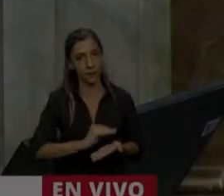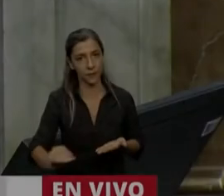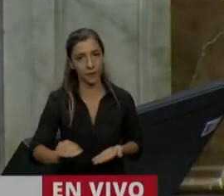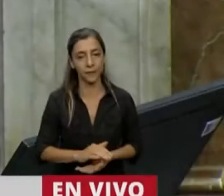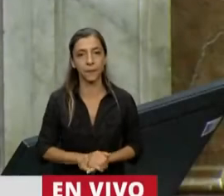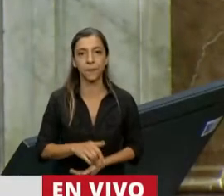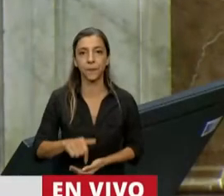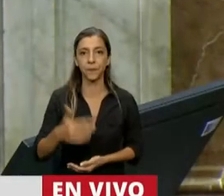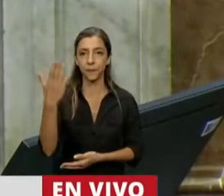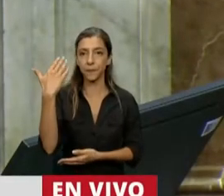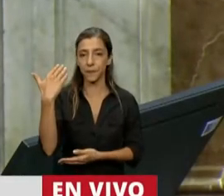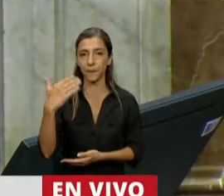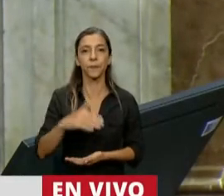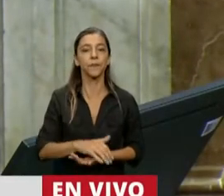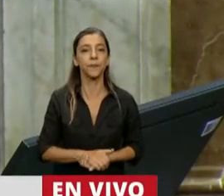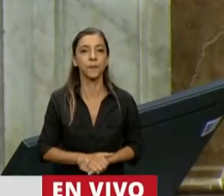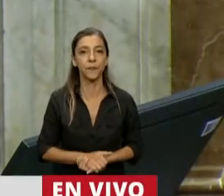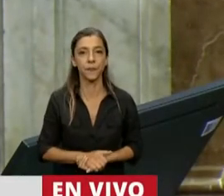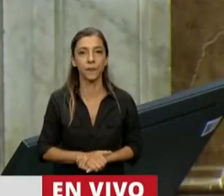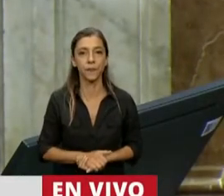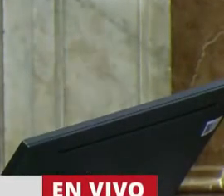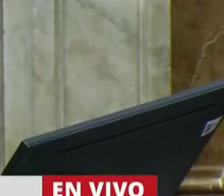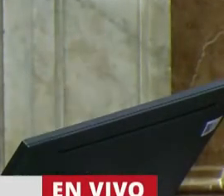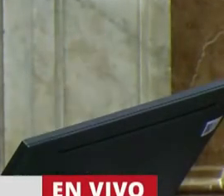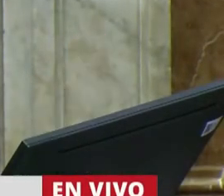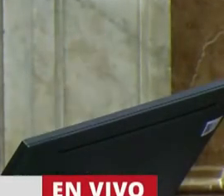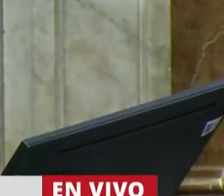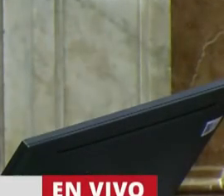Tiene la palabra el diputado Alejandro García.